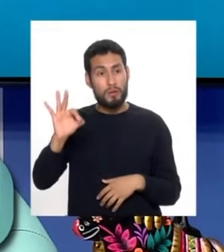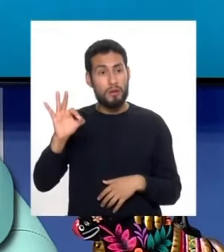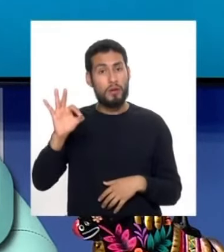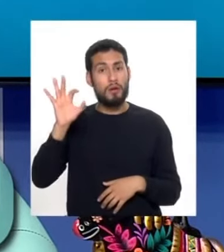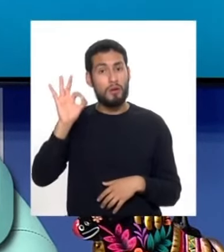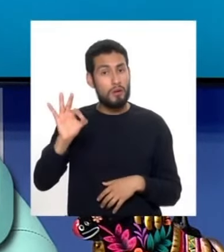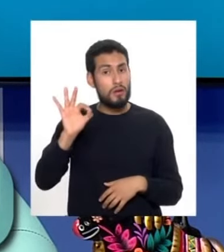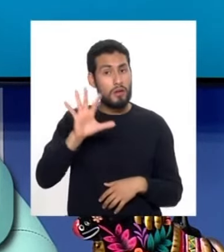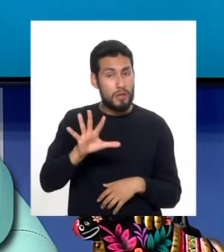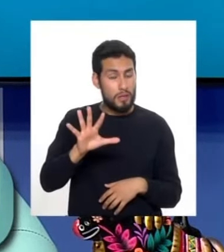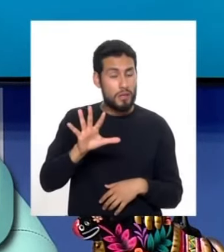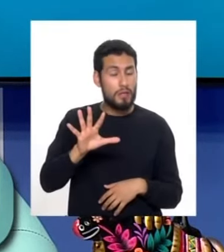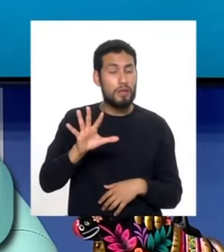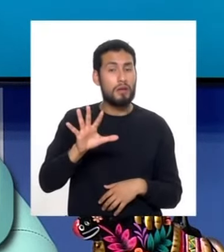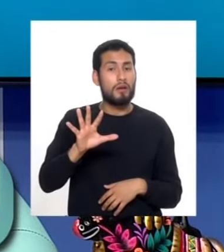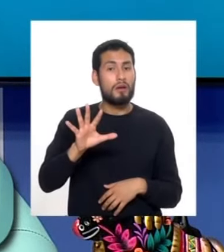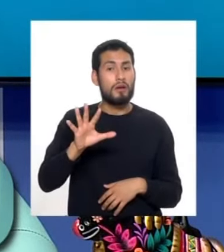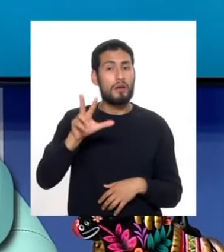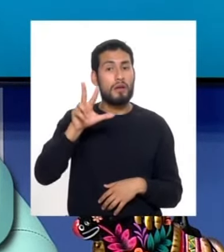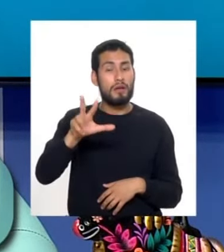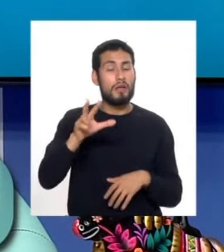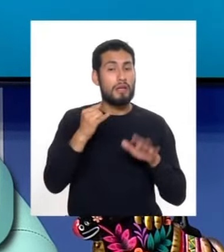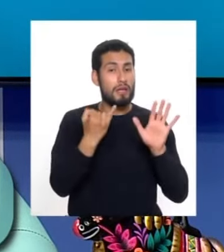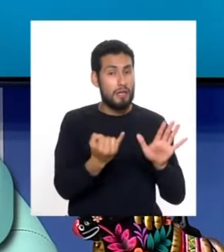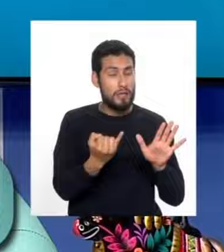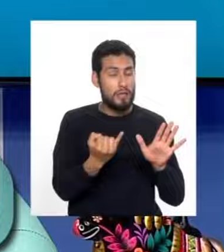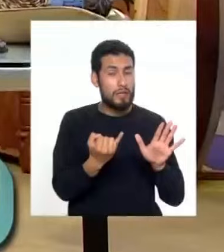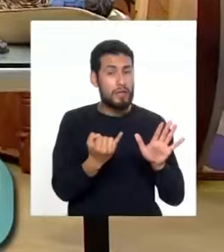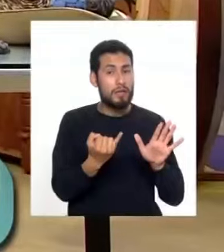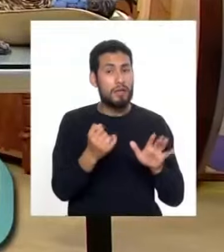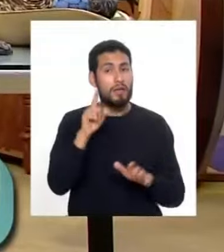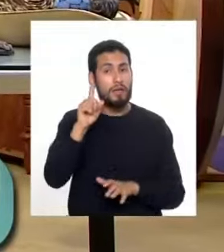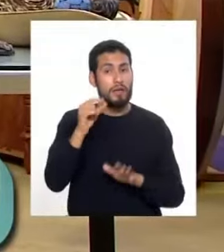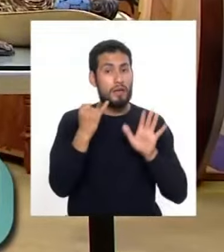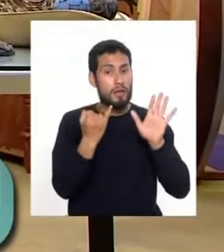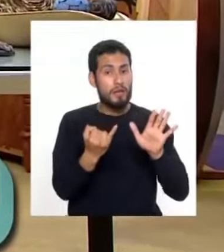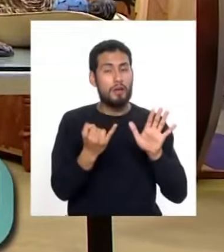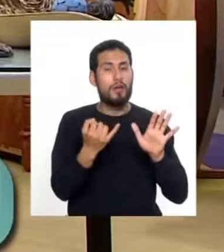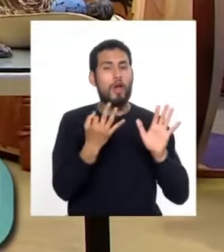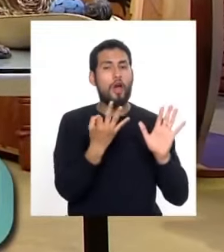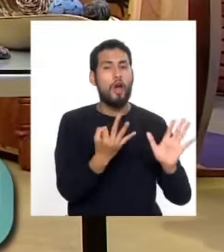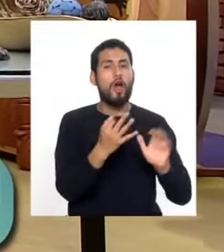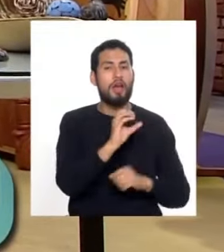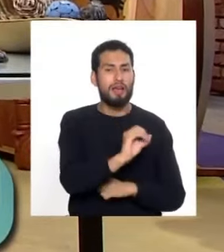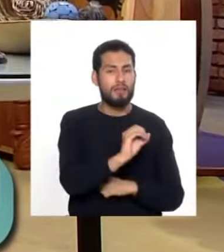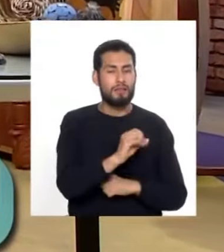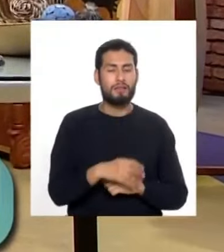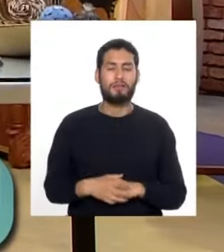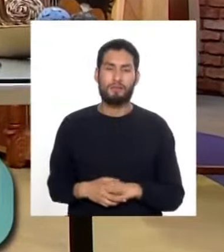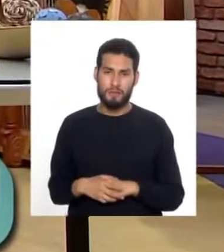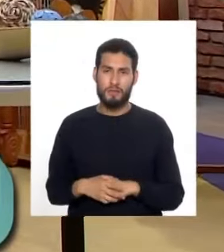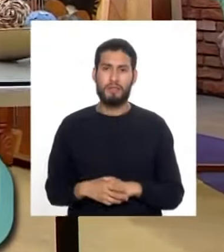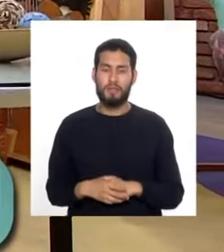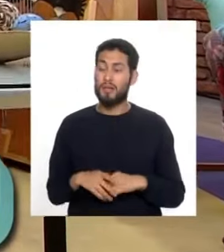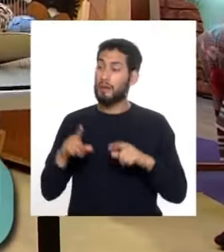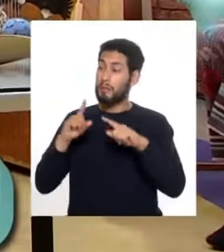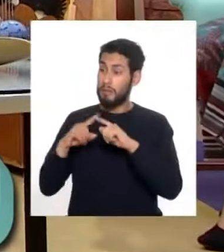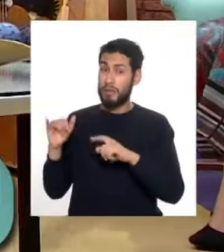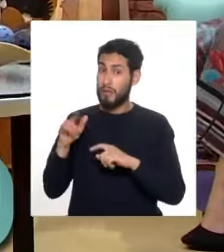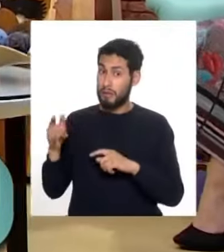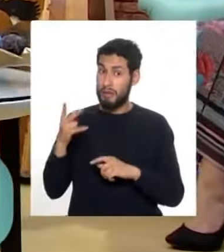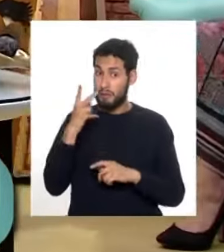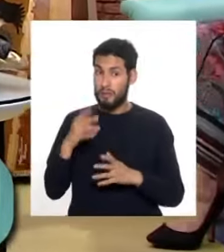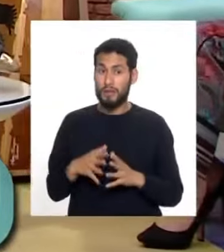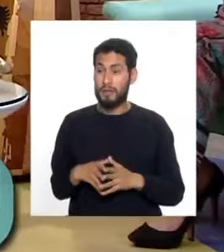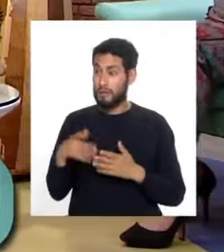95, 9, 95, 36, 36, 16, 80. 16, 80. Pero además, no sé,